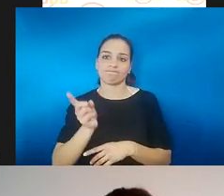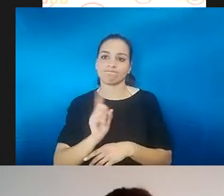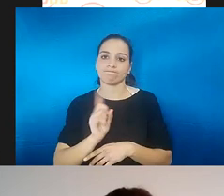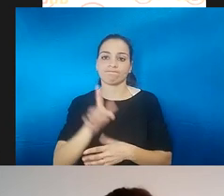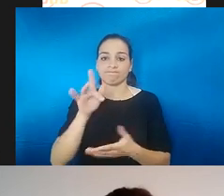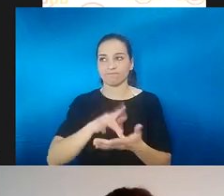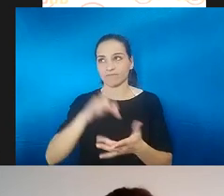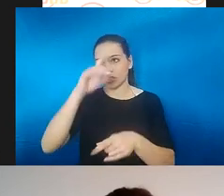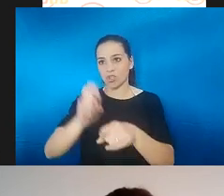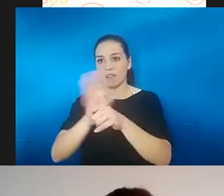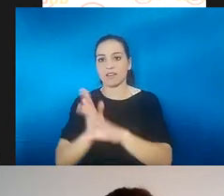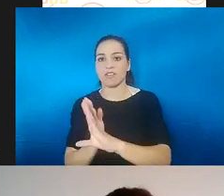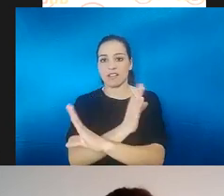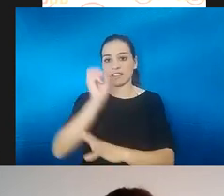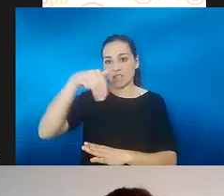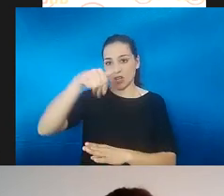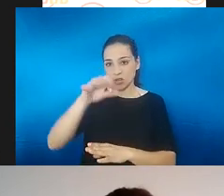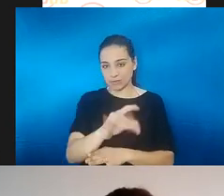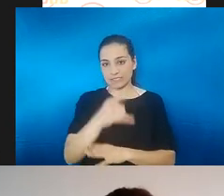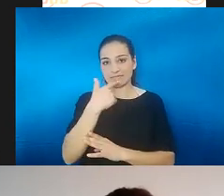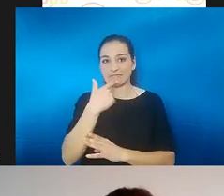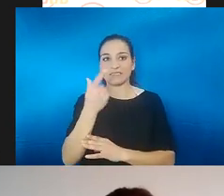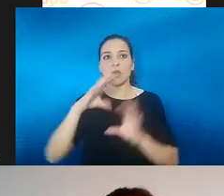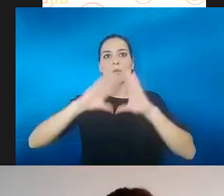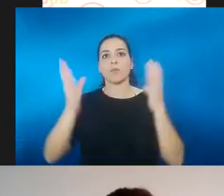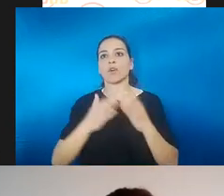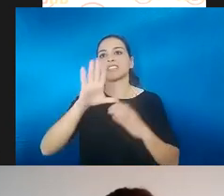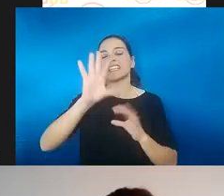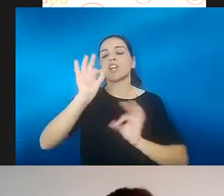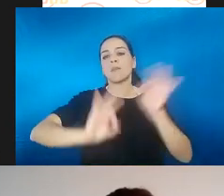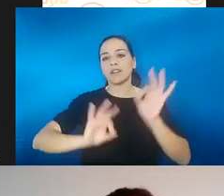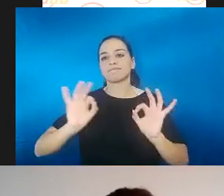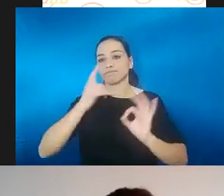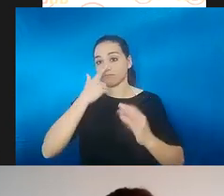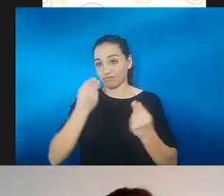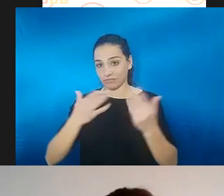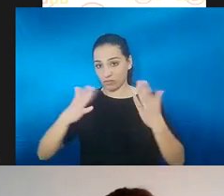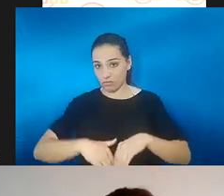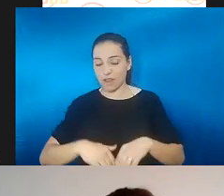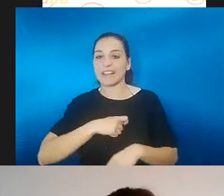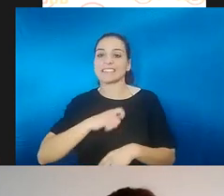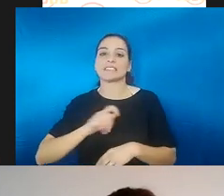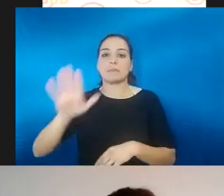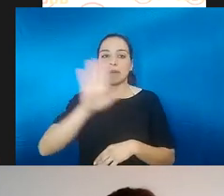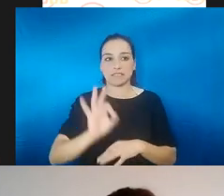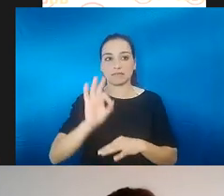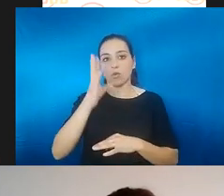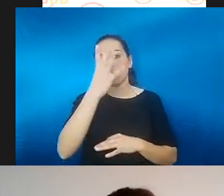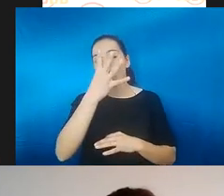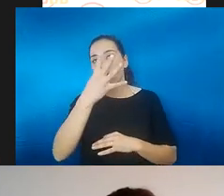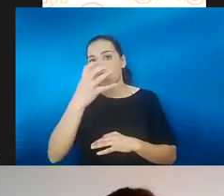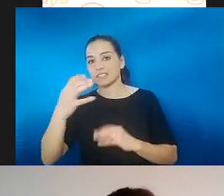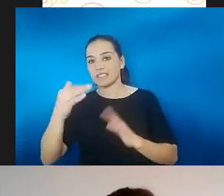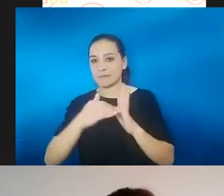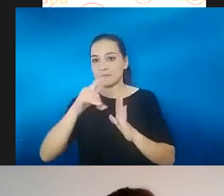decían que era un 5% de la población mundial. En España serían más de 400.000 personas. Realmente